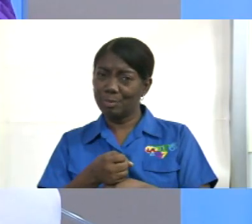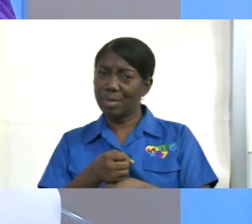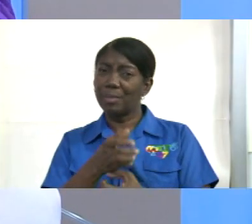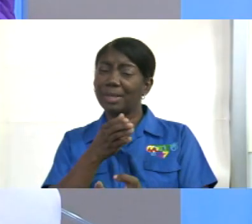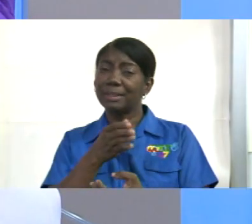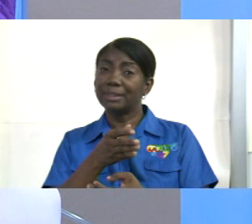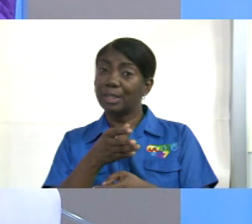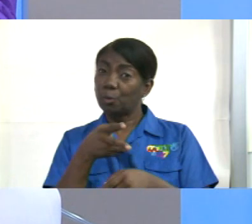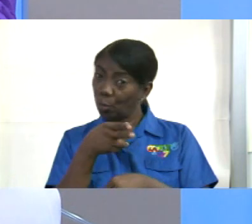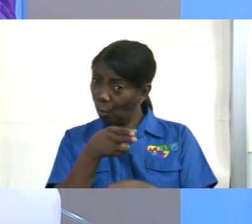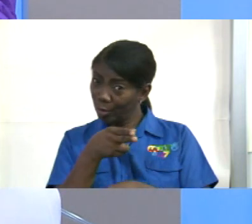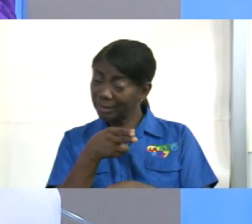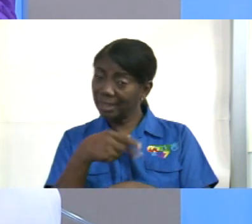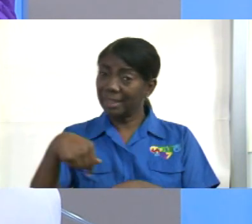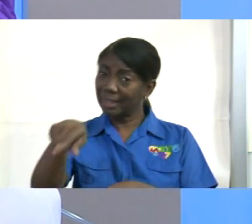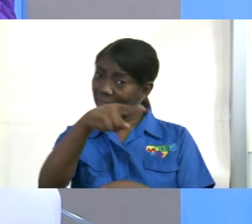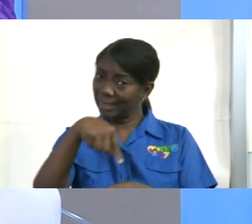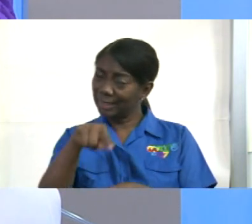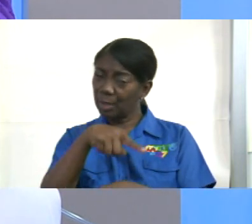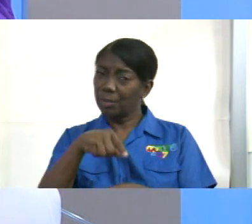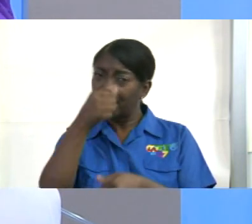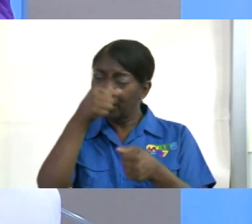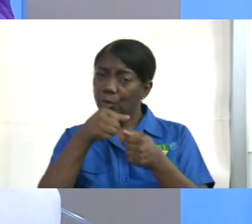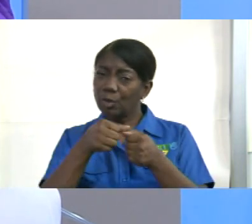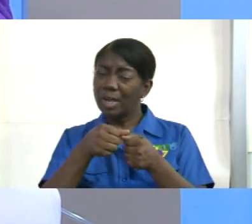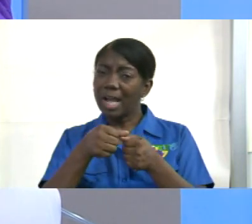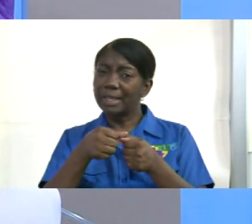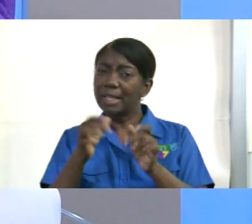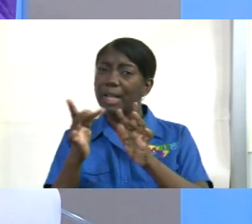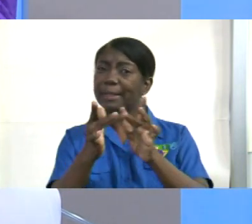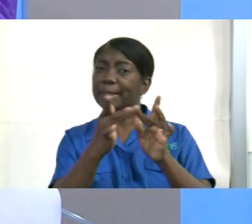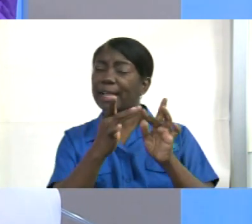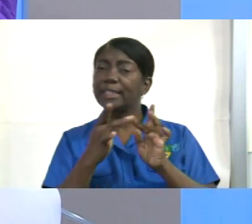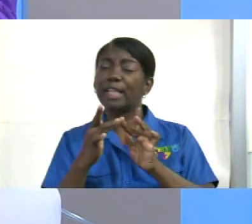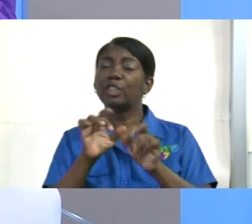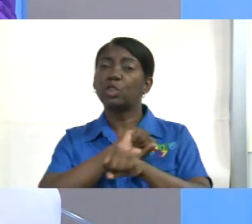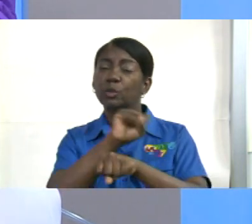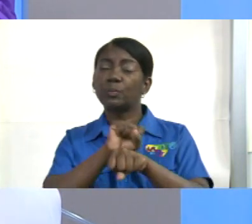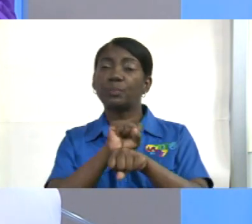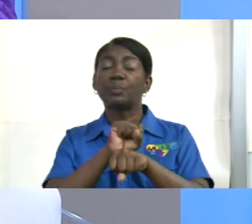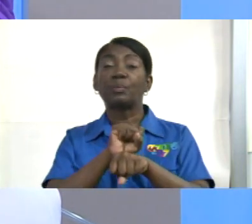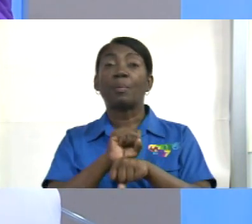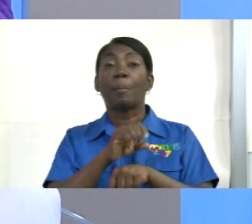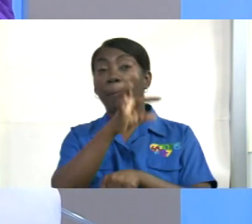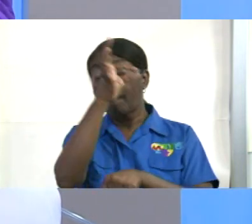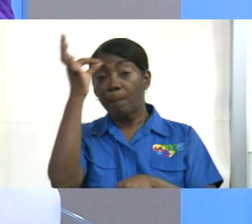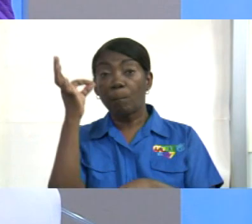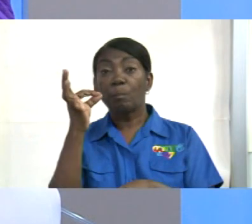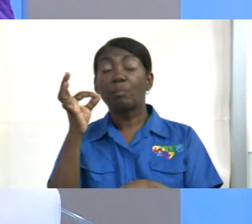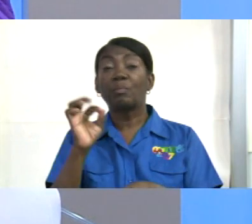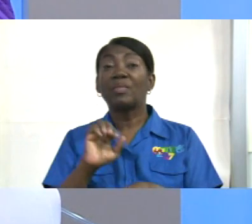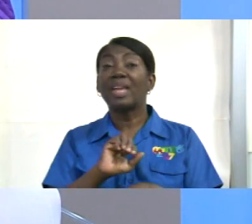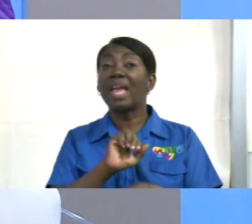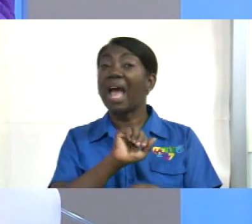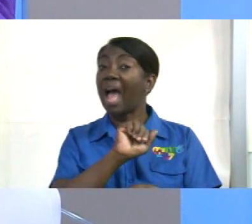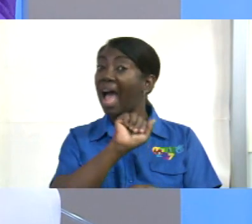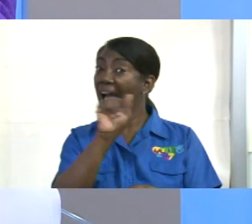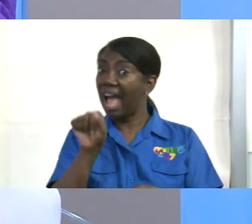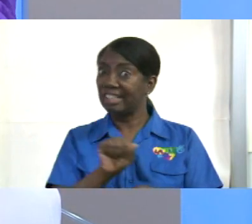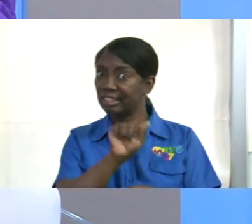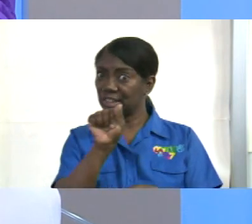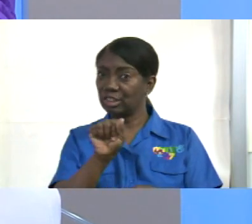con ustedes. Les recordamos nuestras redes sociales Fanny H. Wong en Facebook, en Instagram,